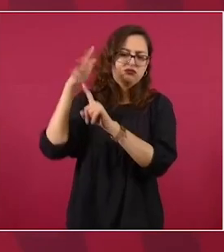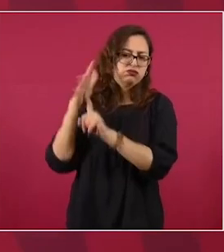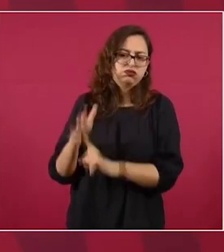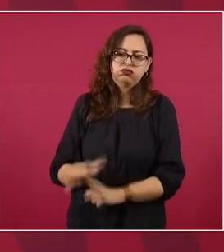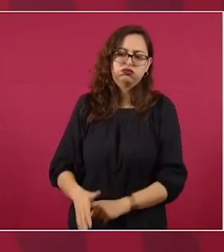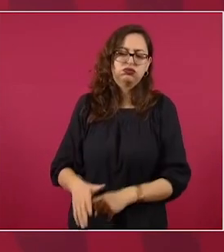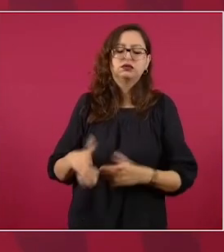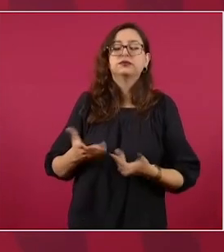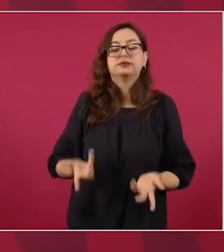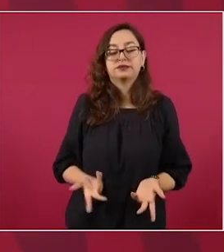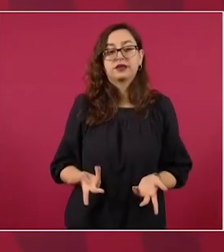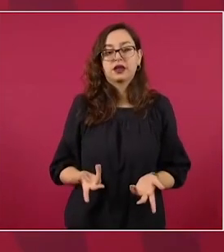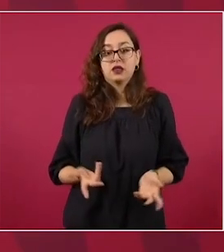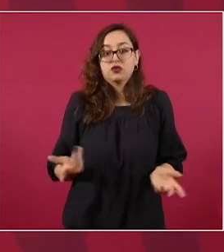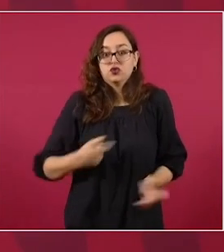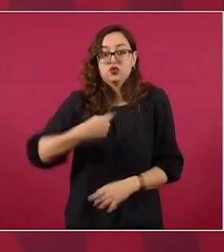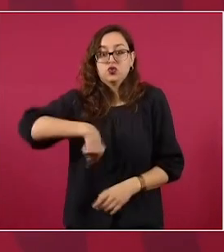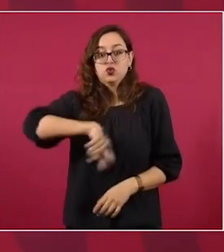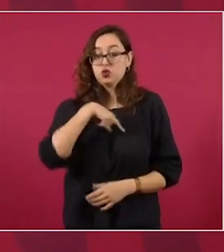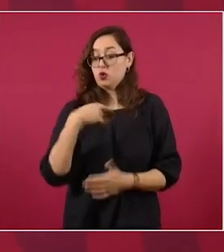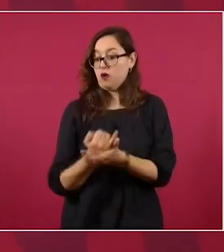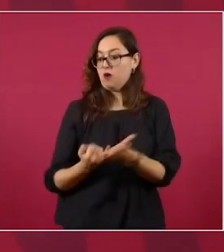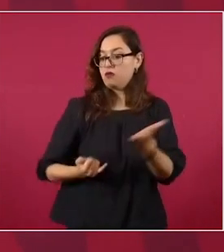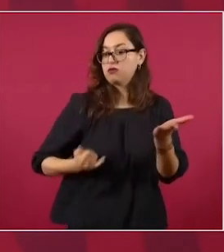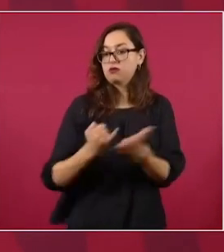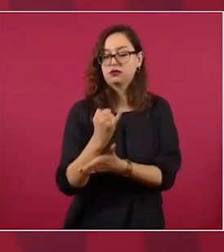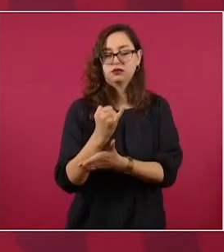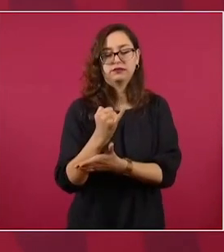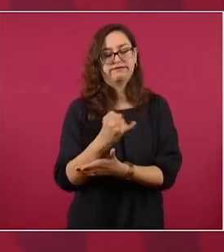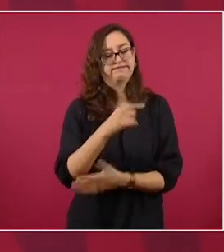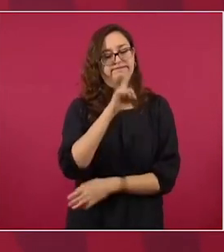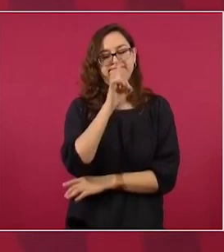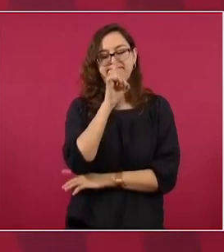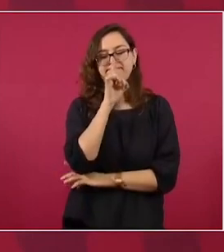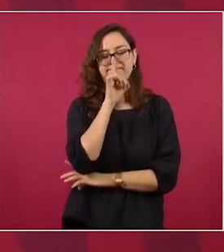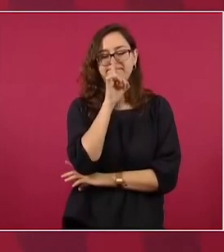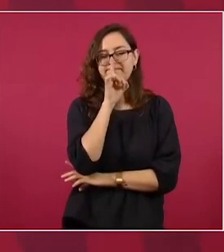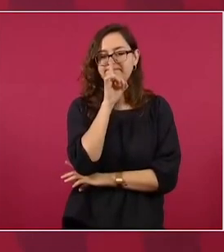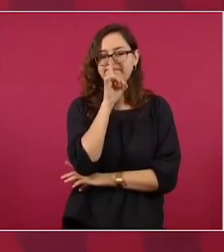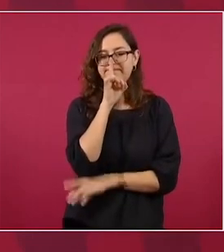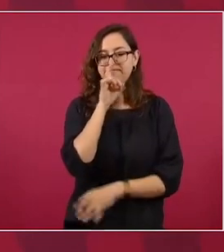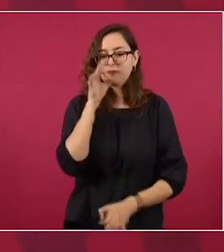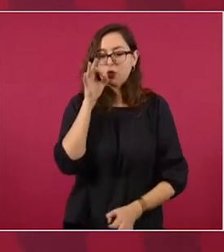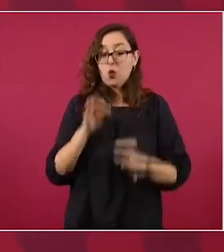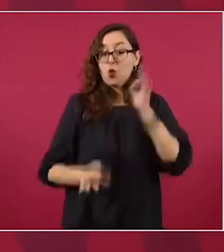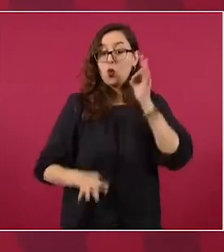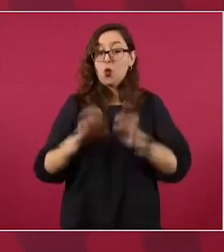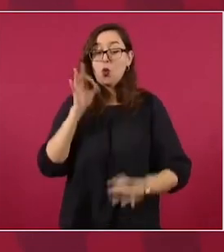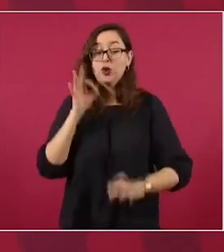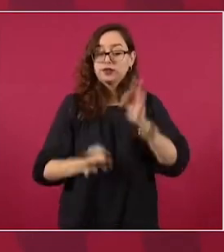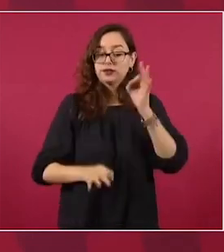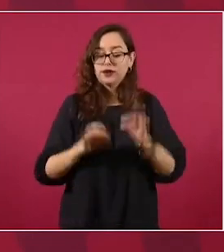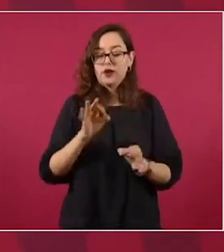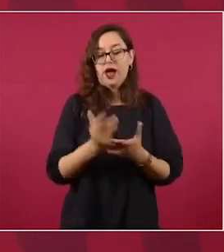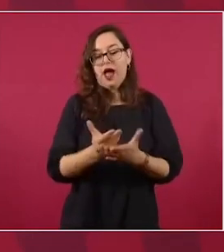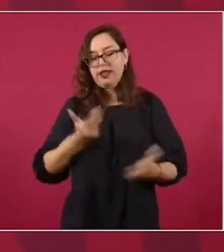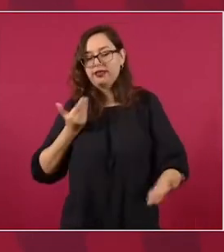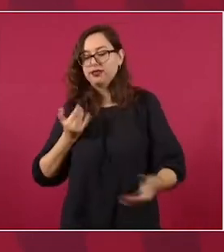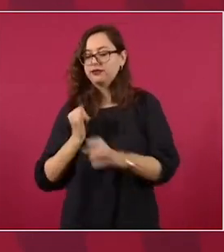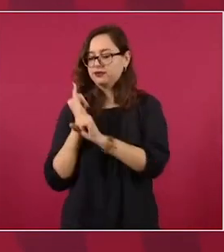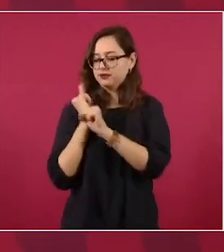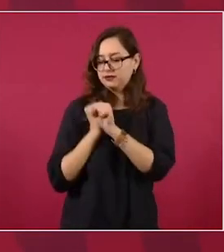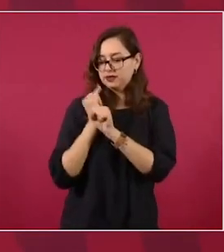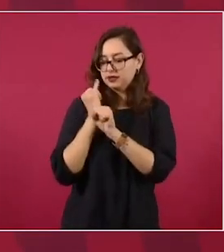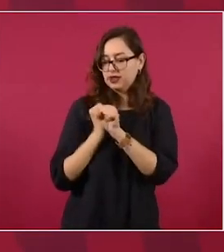un juicio sin tener elementos,